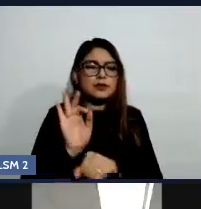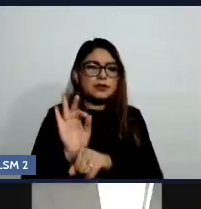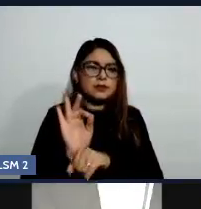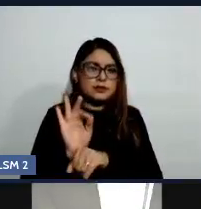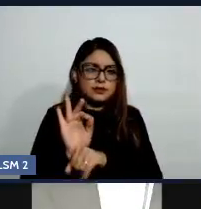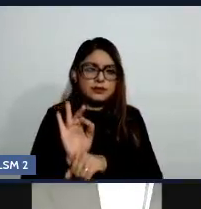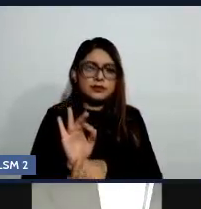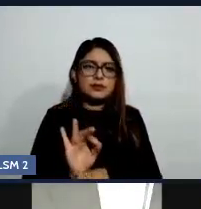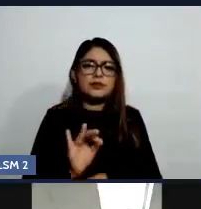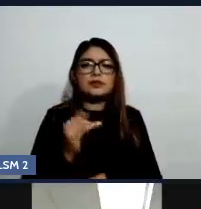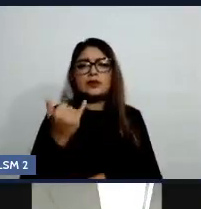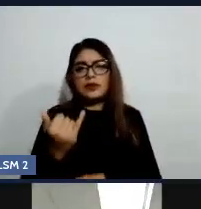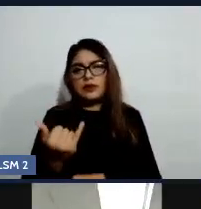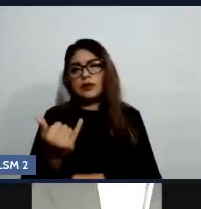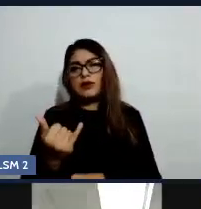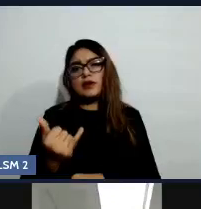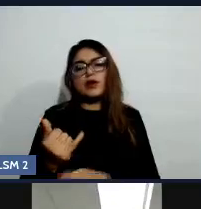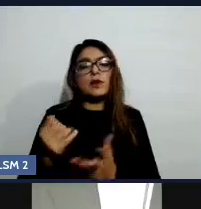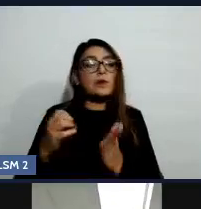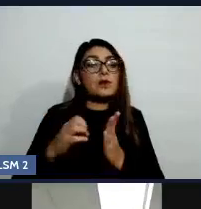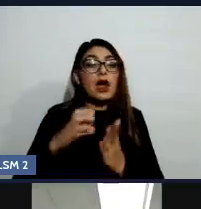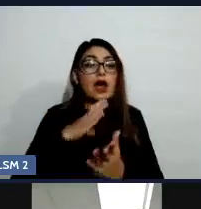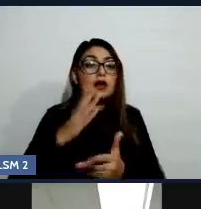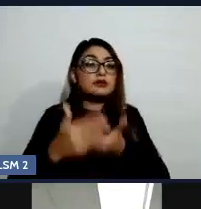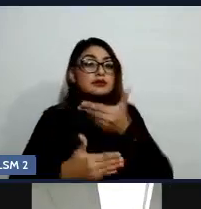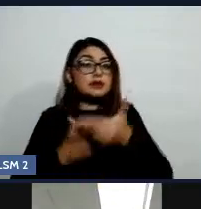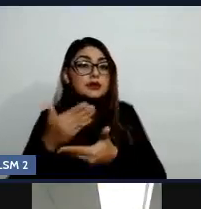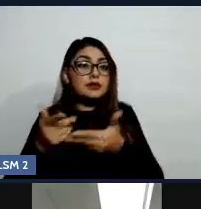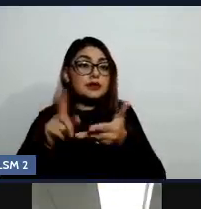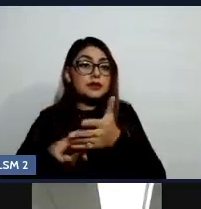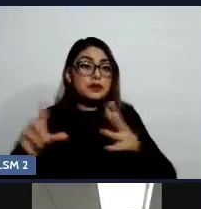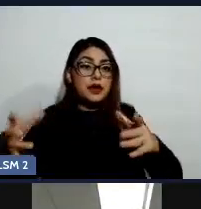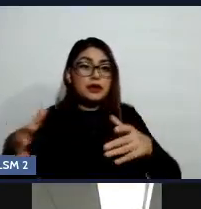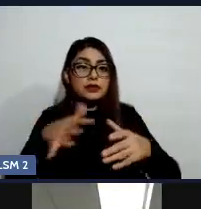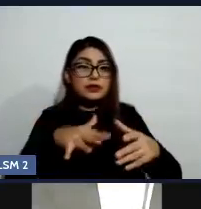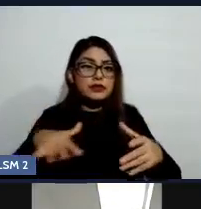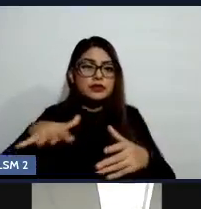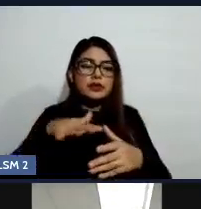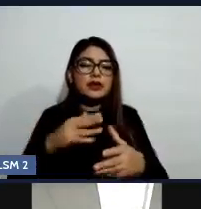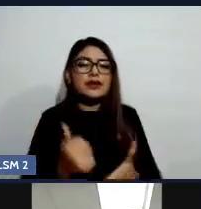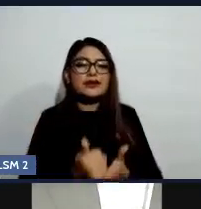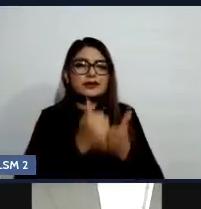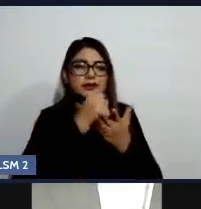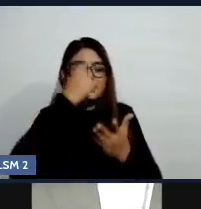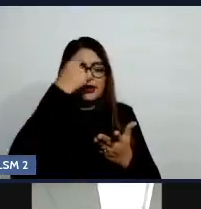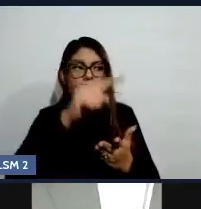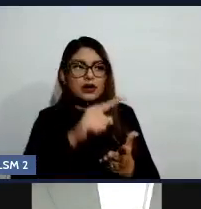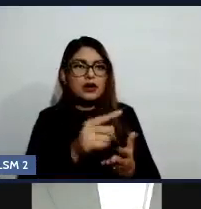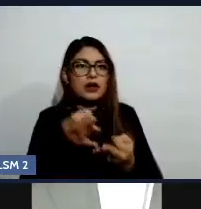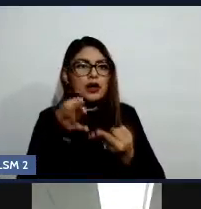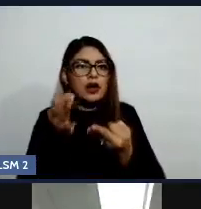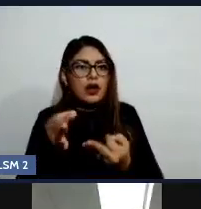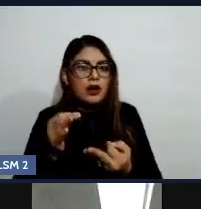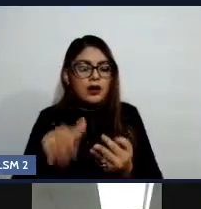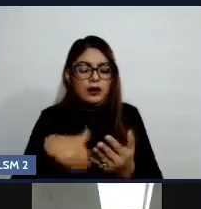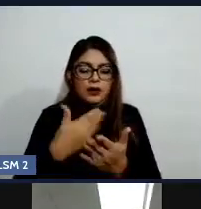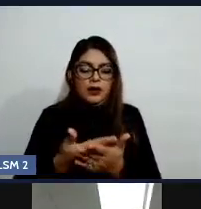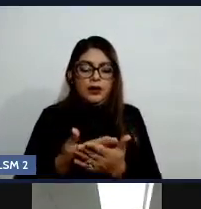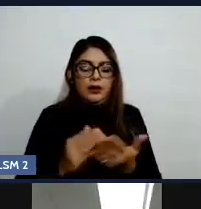preventivos, como este secosama. Esos son factores sociales de protección.